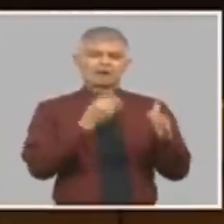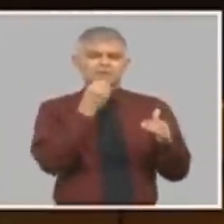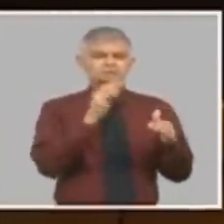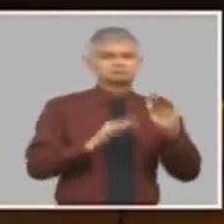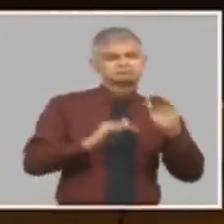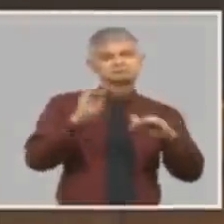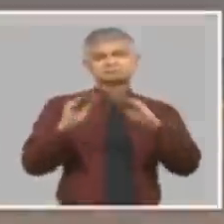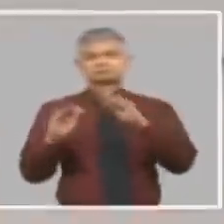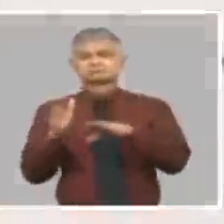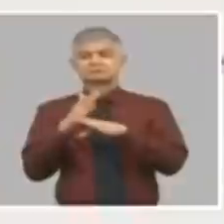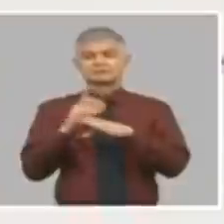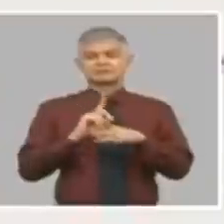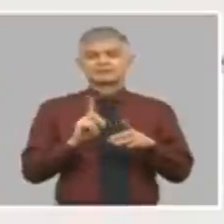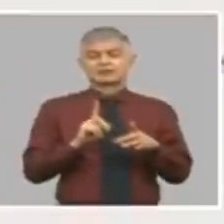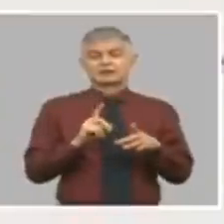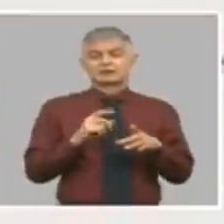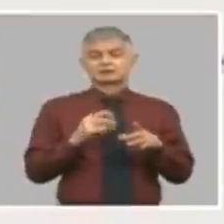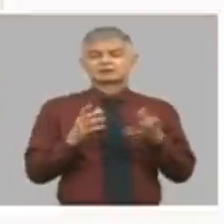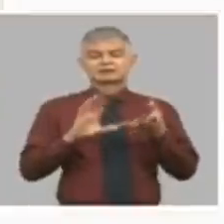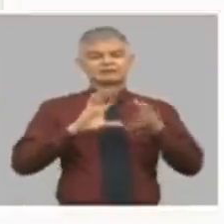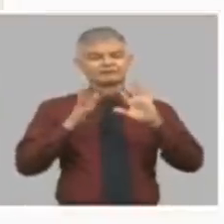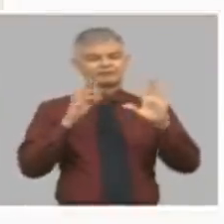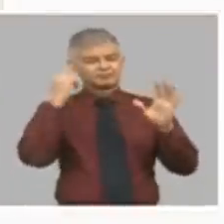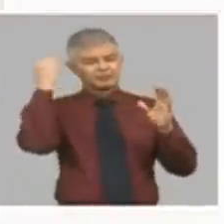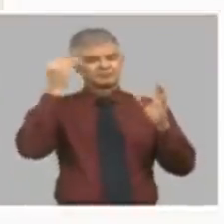no cansarnos mucho se modelaron